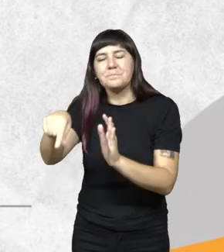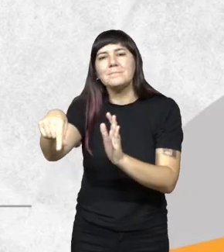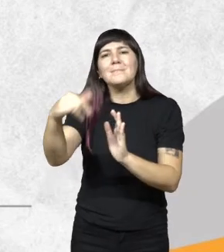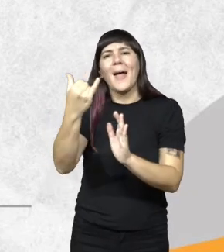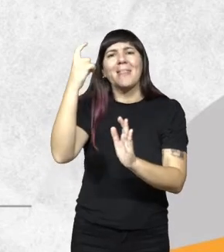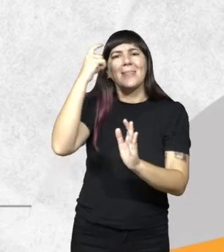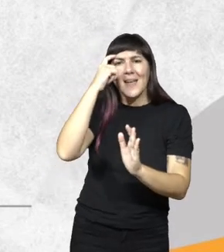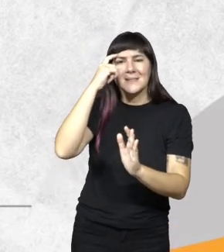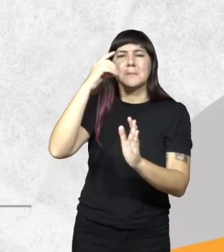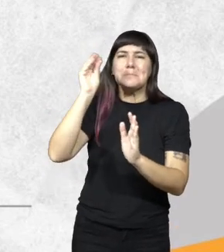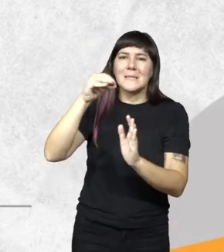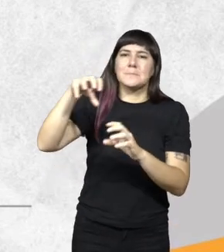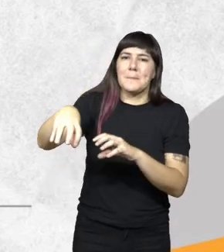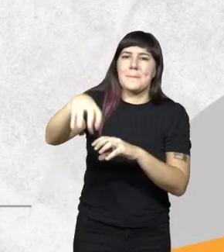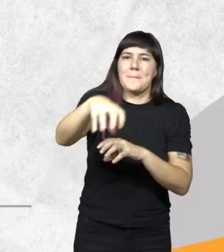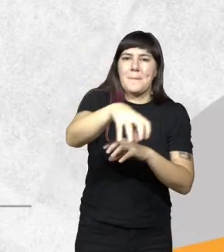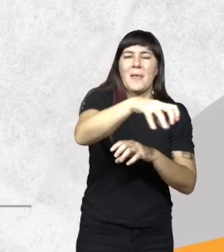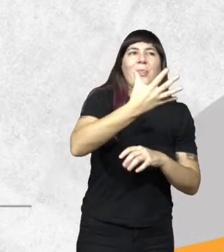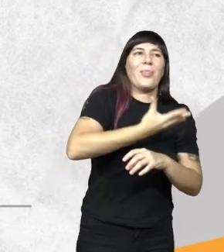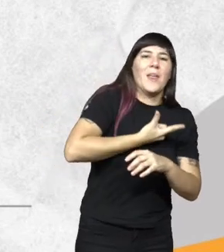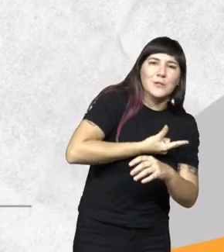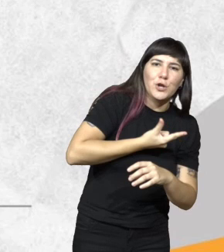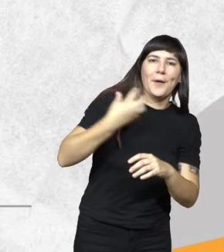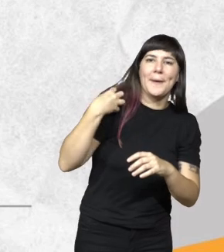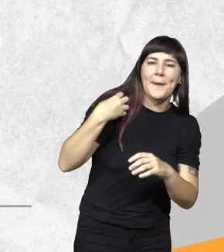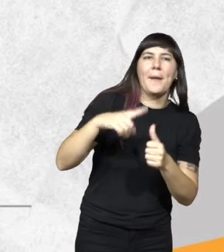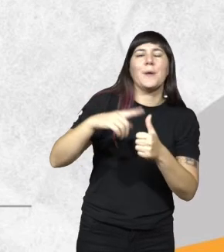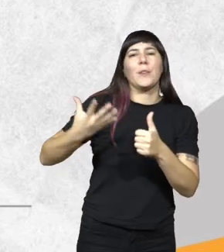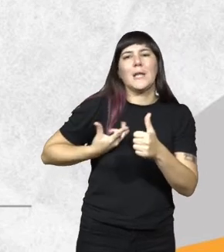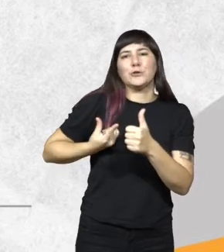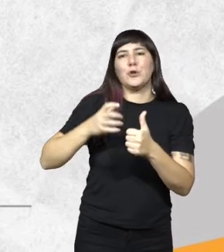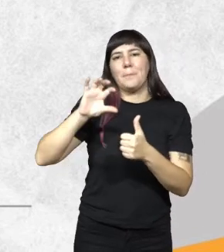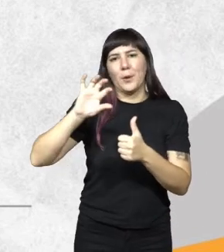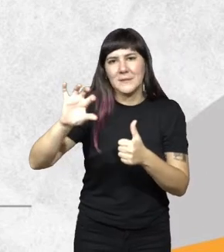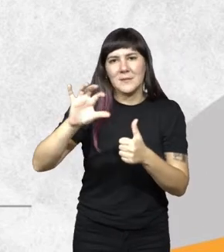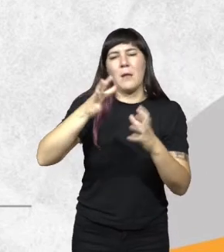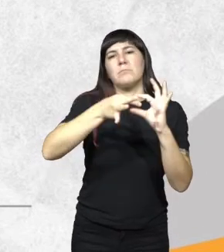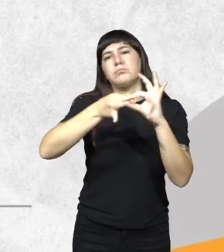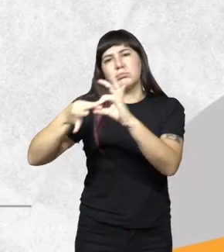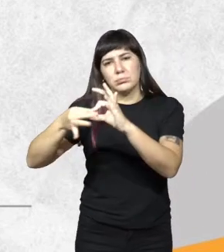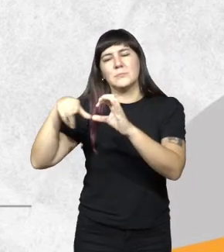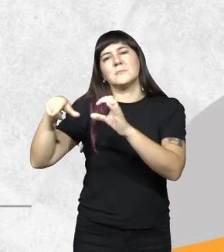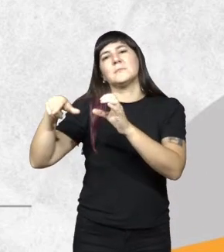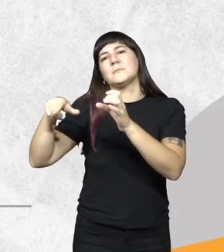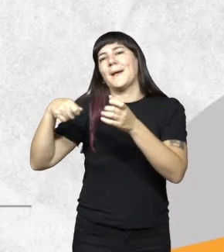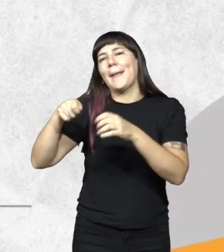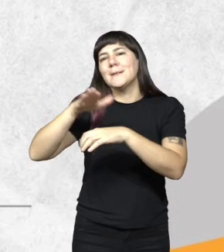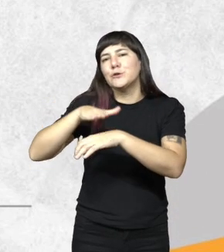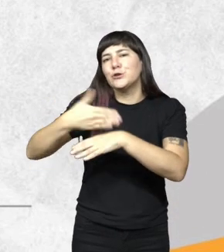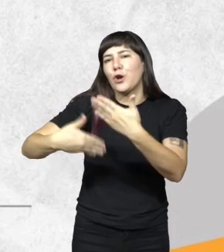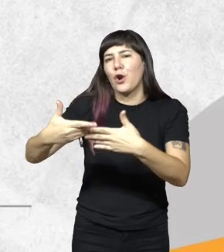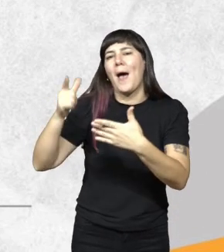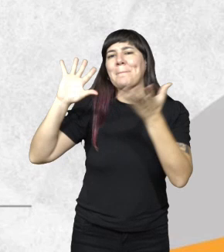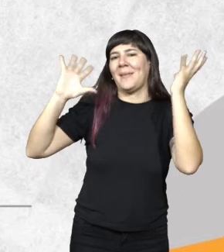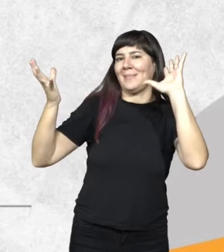10 reparticiones entre direcciones generales y direcciones provinciales asociadas a la gestión ambiental en todos sus aspectos.